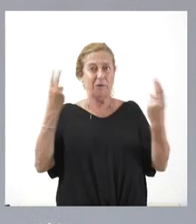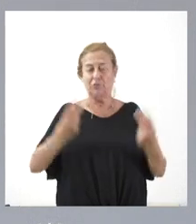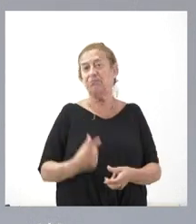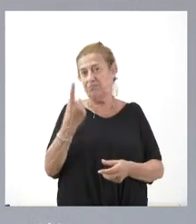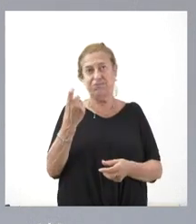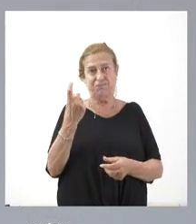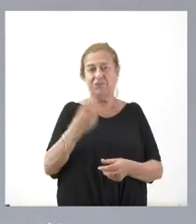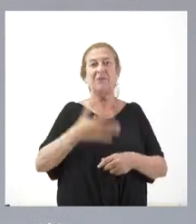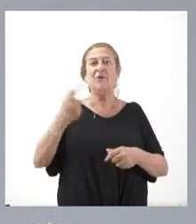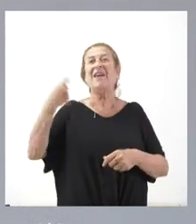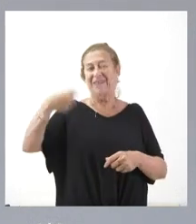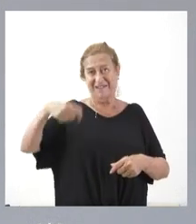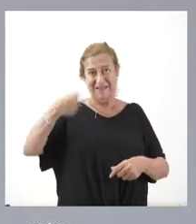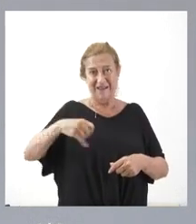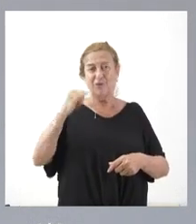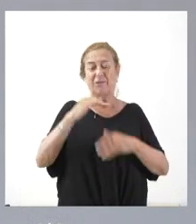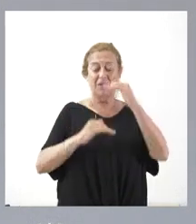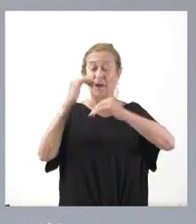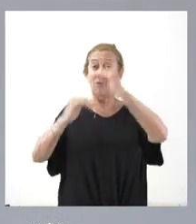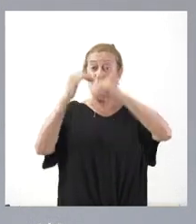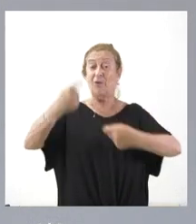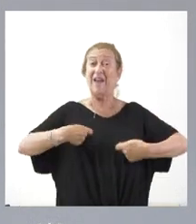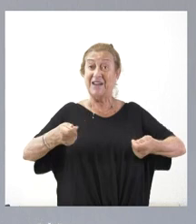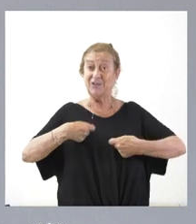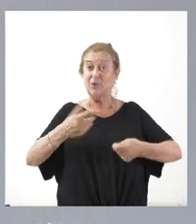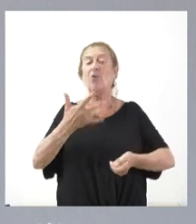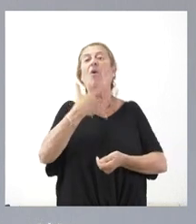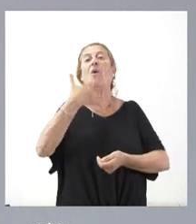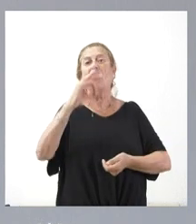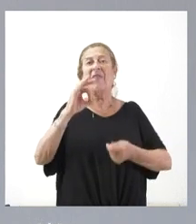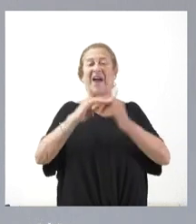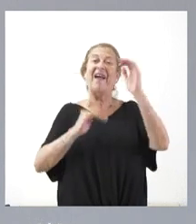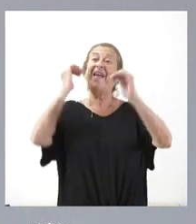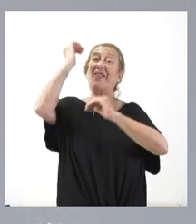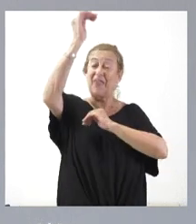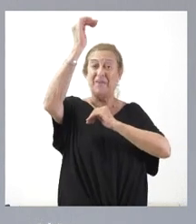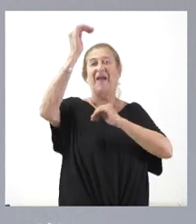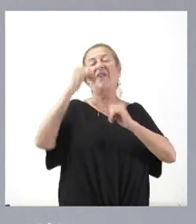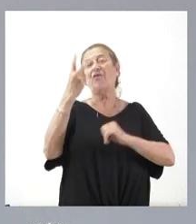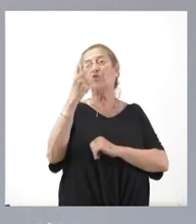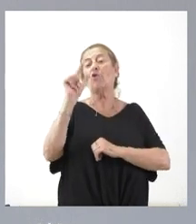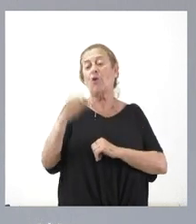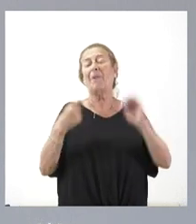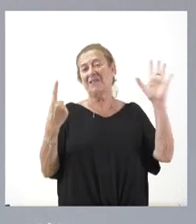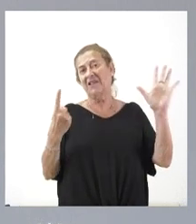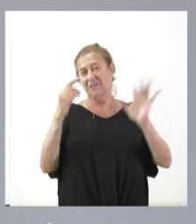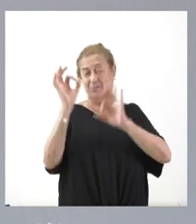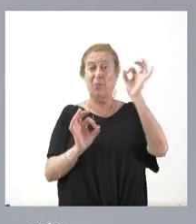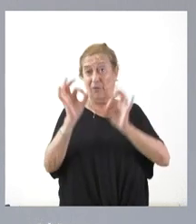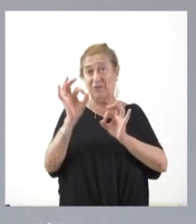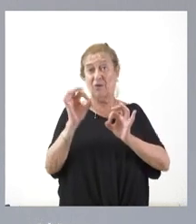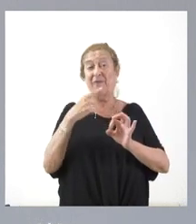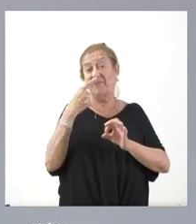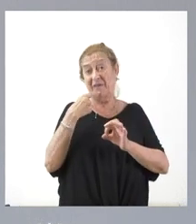que son muy costosos y cuya evolución en el gasto quizá pueda estar por encima de esa evolución del 2,6% que